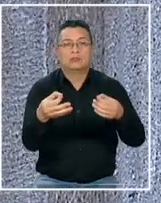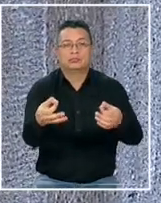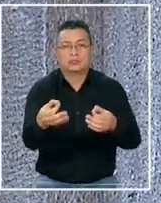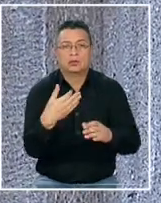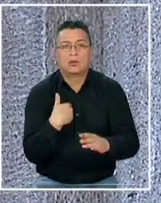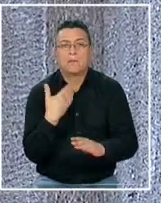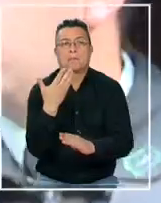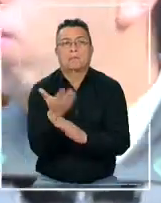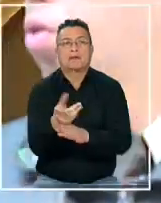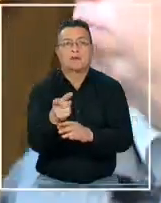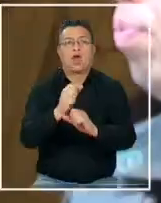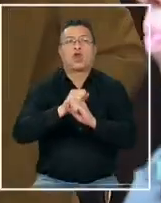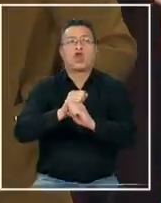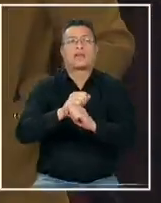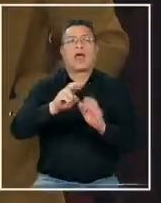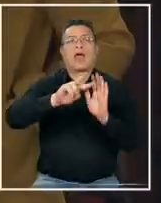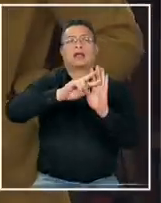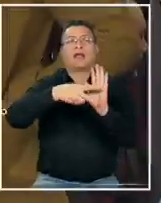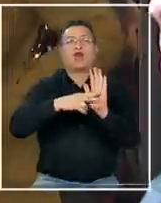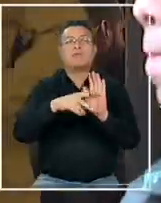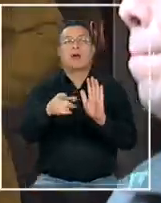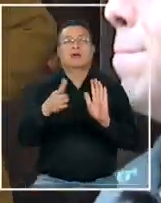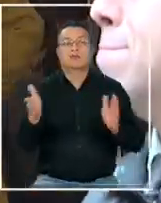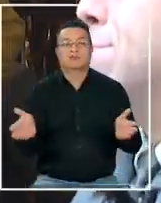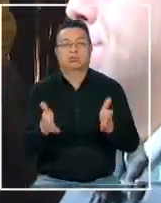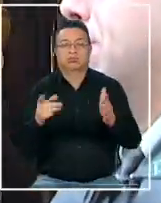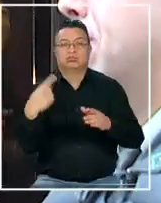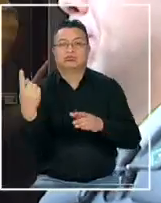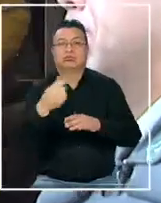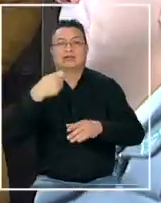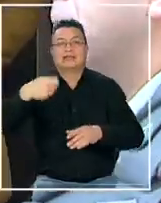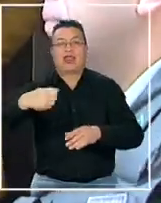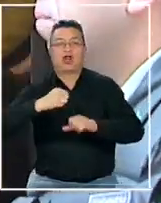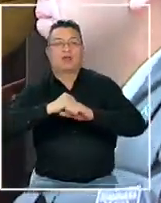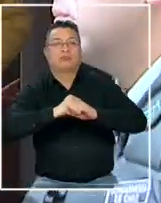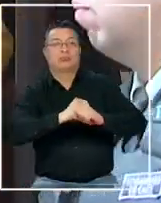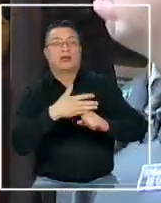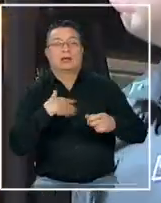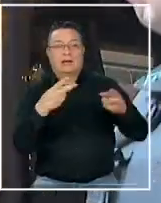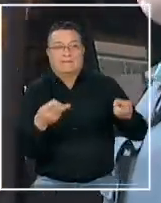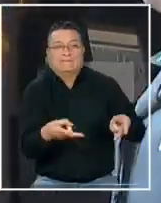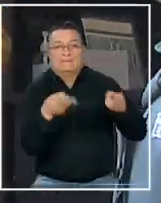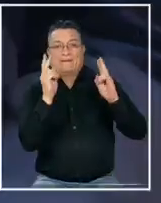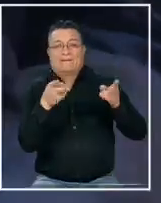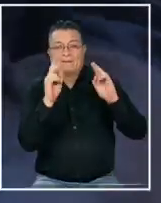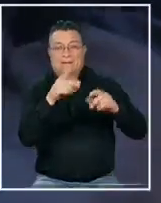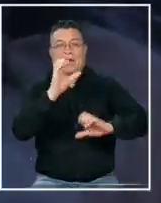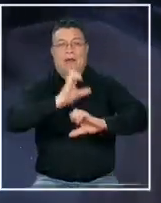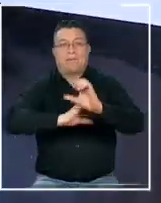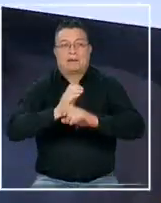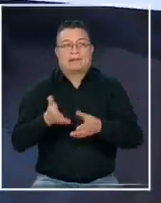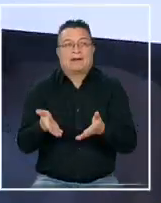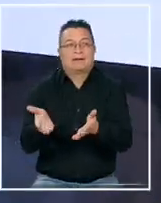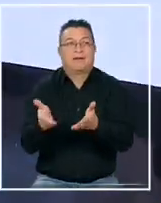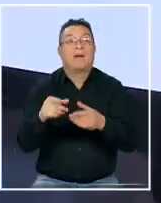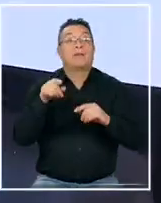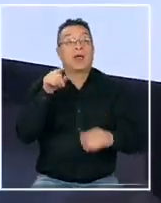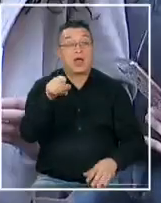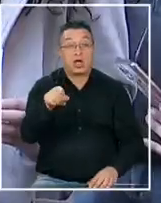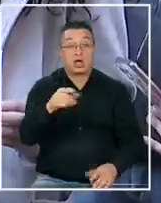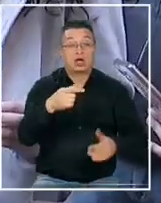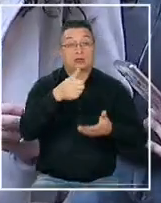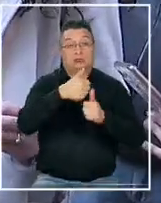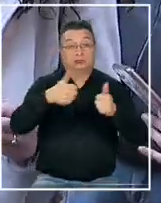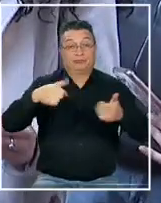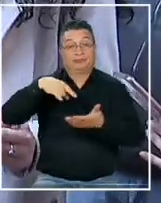un requerimiento contra la reforma que impulsan senadores de oposición para dar viabilidad a la industria. Algo que para los parlamentarios